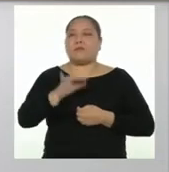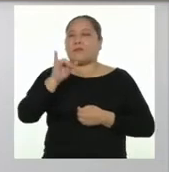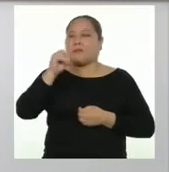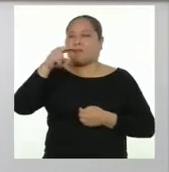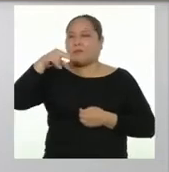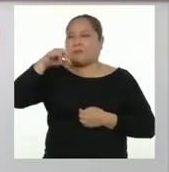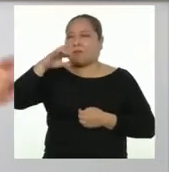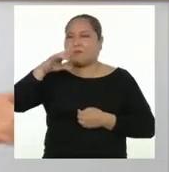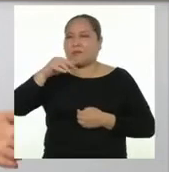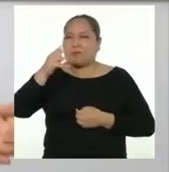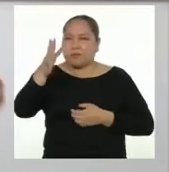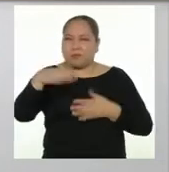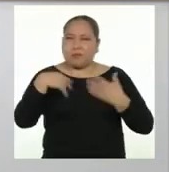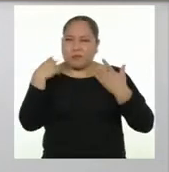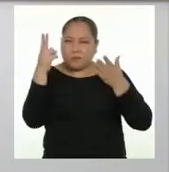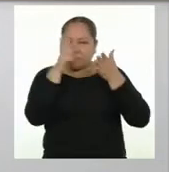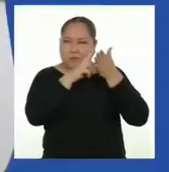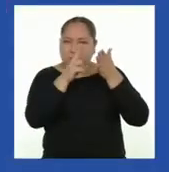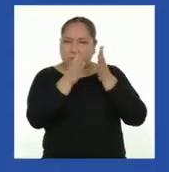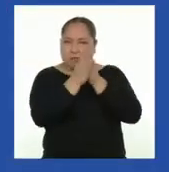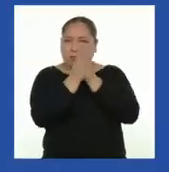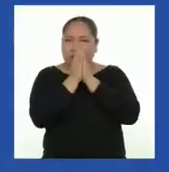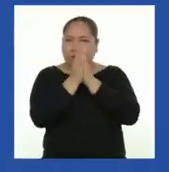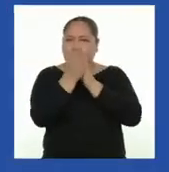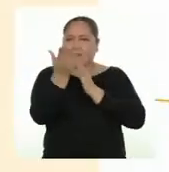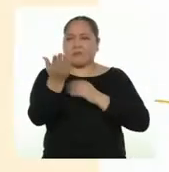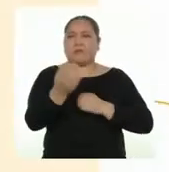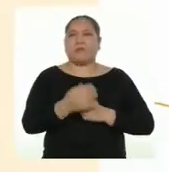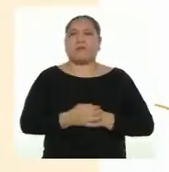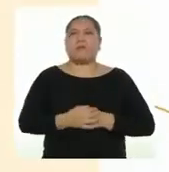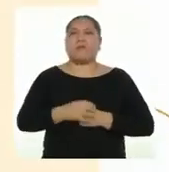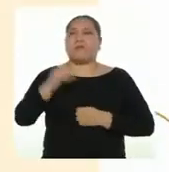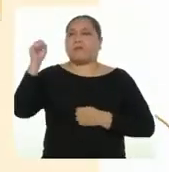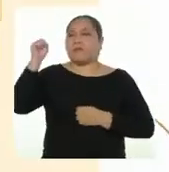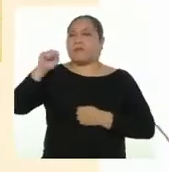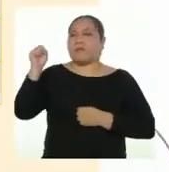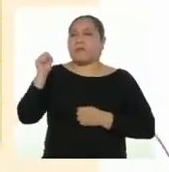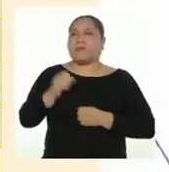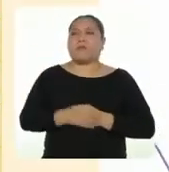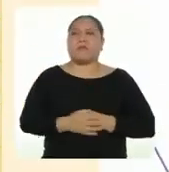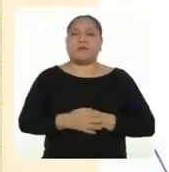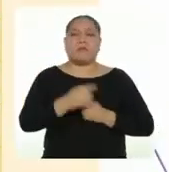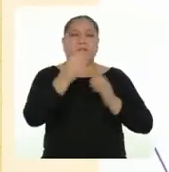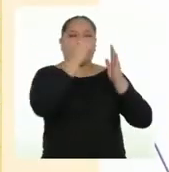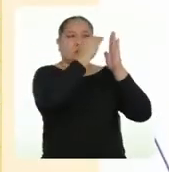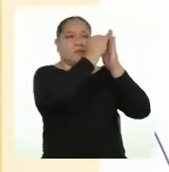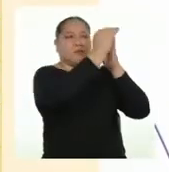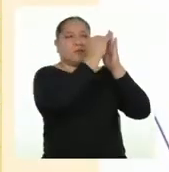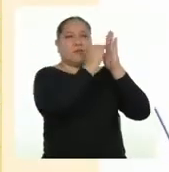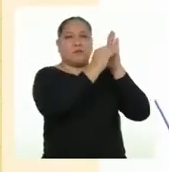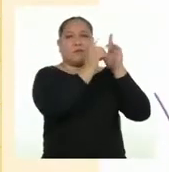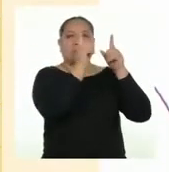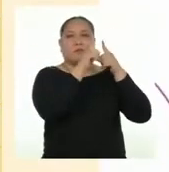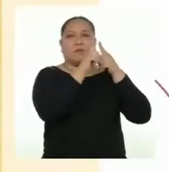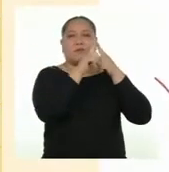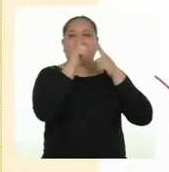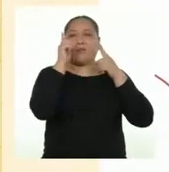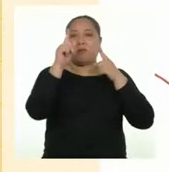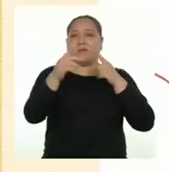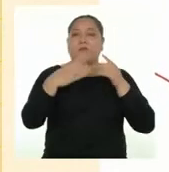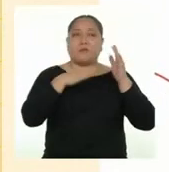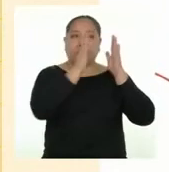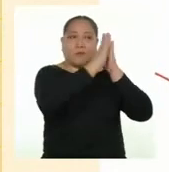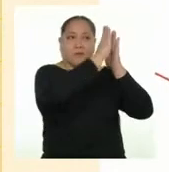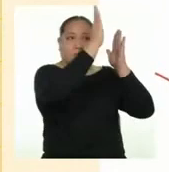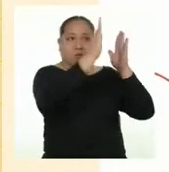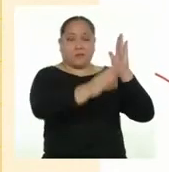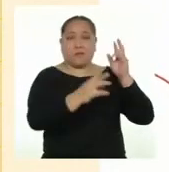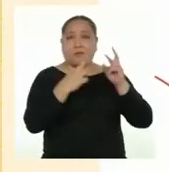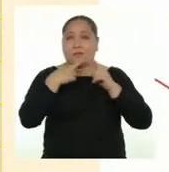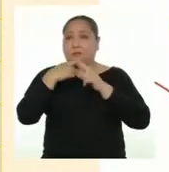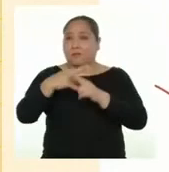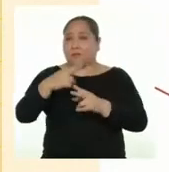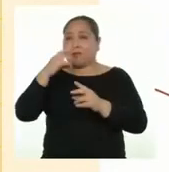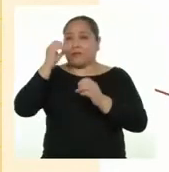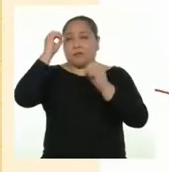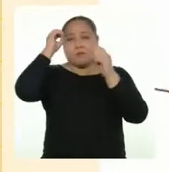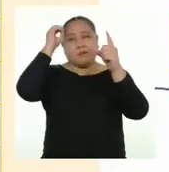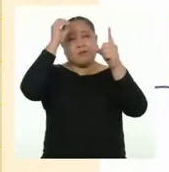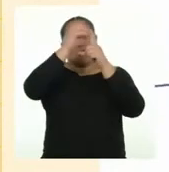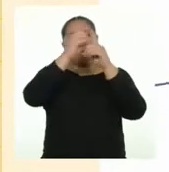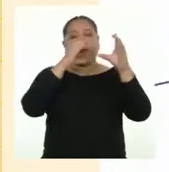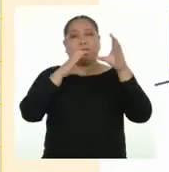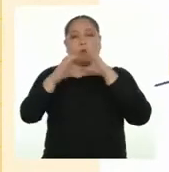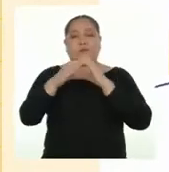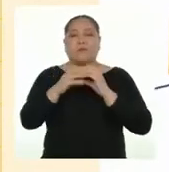Yanira, ¿puedes leerlos por favor? Por supuesto, aquí dice, 1. Mi afiche responde a la situación